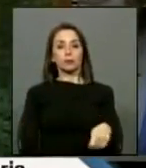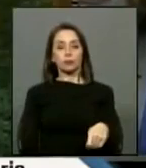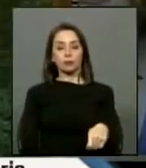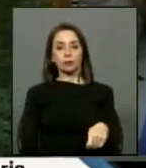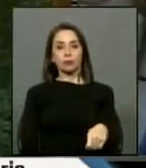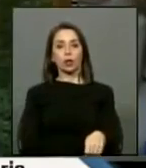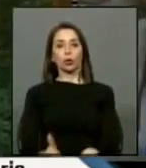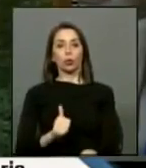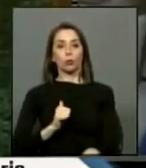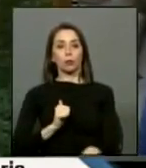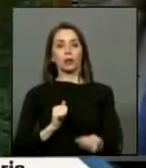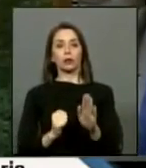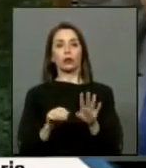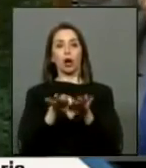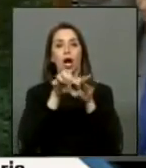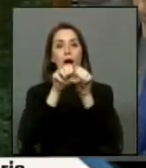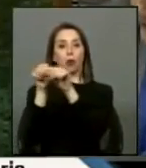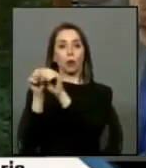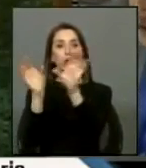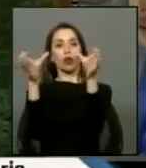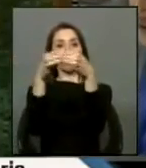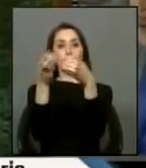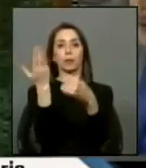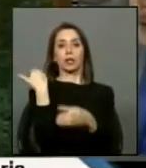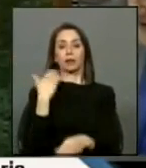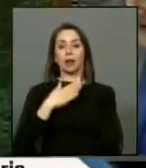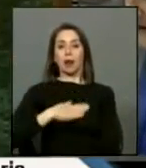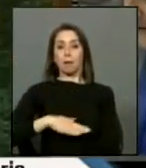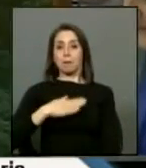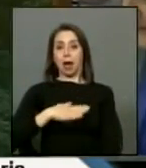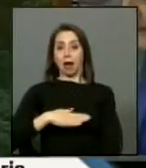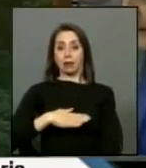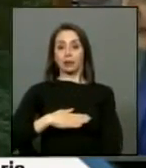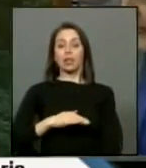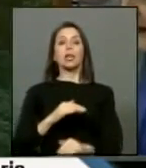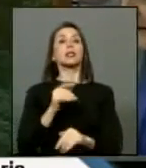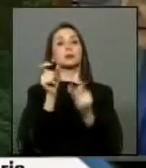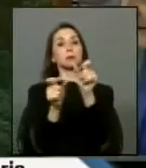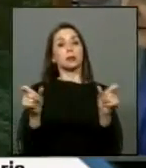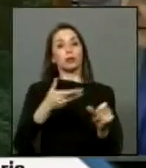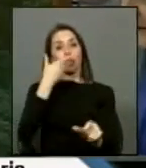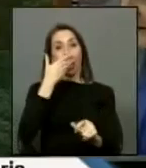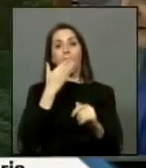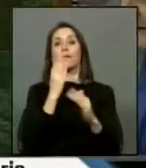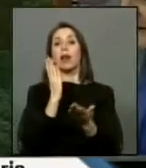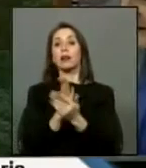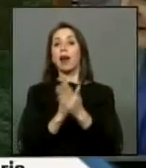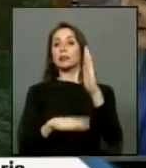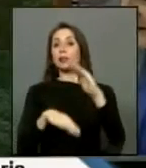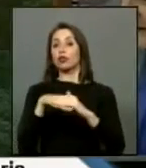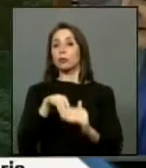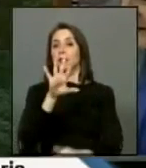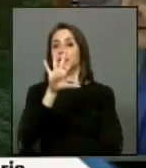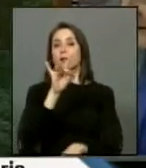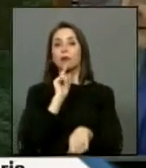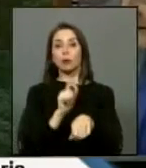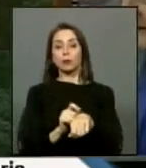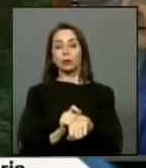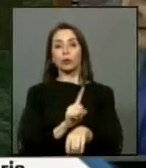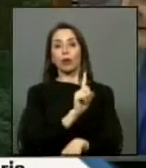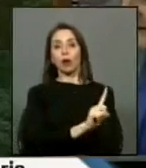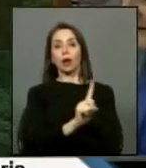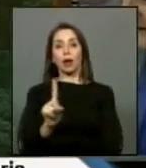De conformidad a los acuerdos de comité adoptados el día martes se limitará el uso de la palabra hasta por cinco minutos por